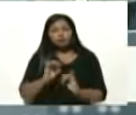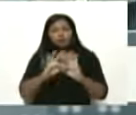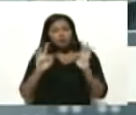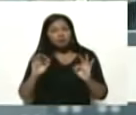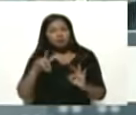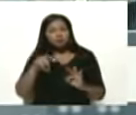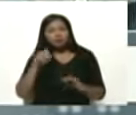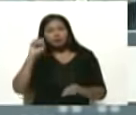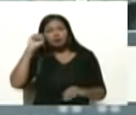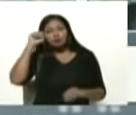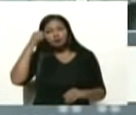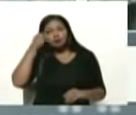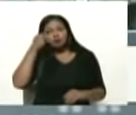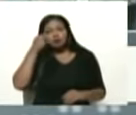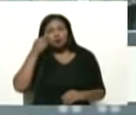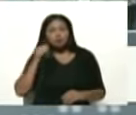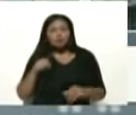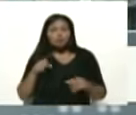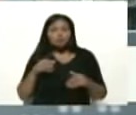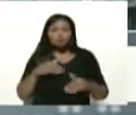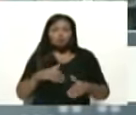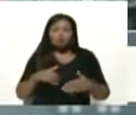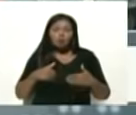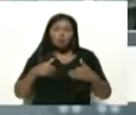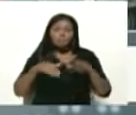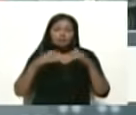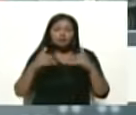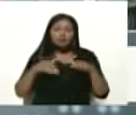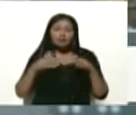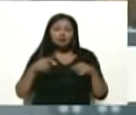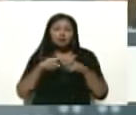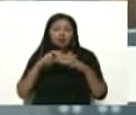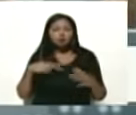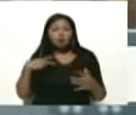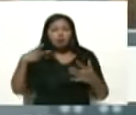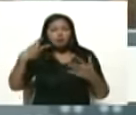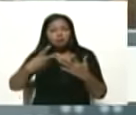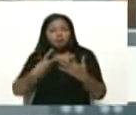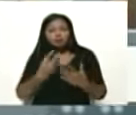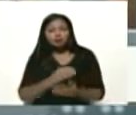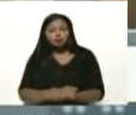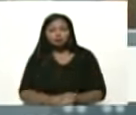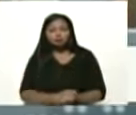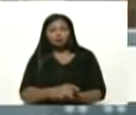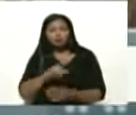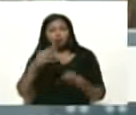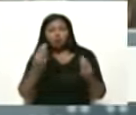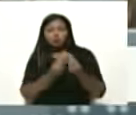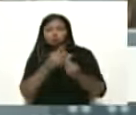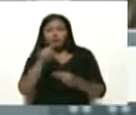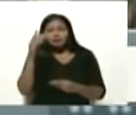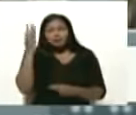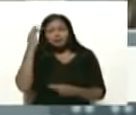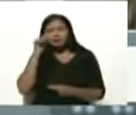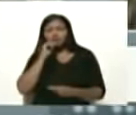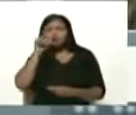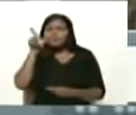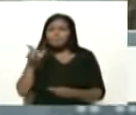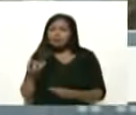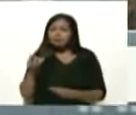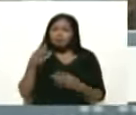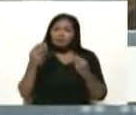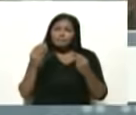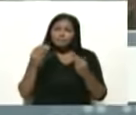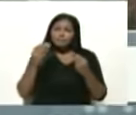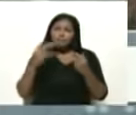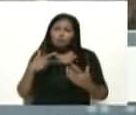su militancia su valentía ustedes saben quien es una persona muy